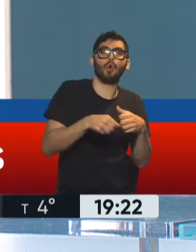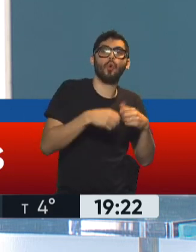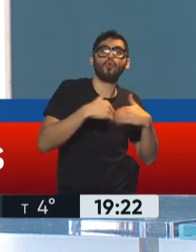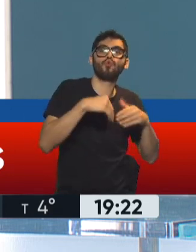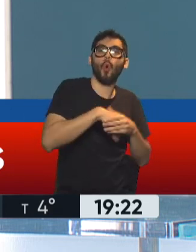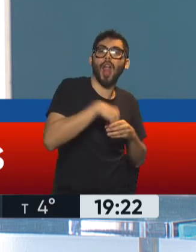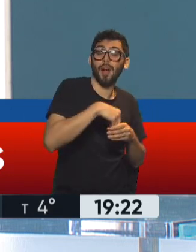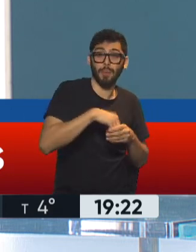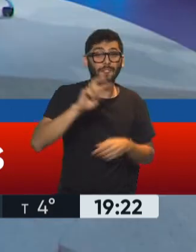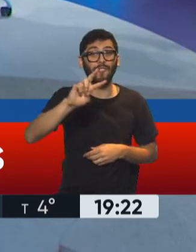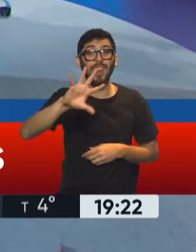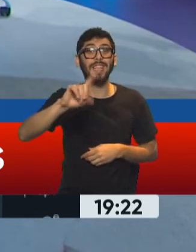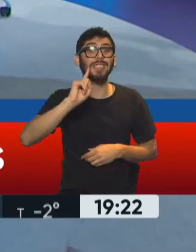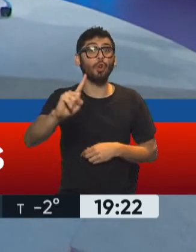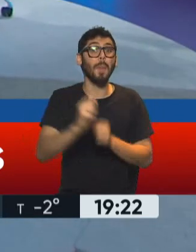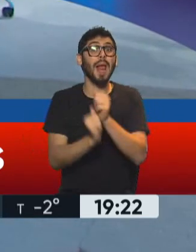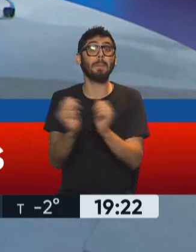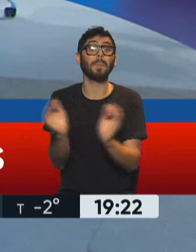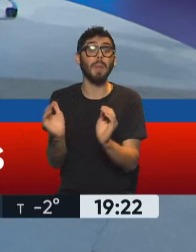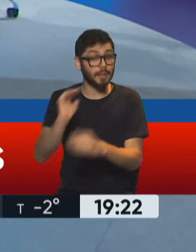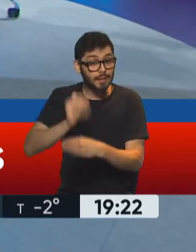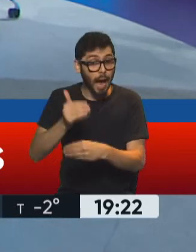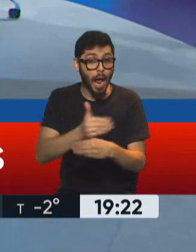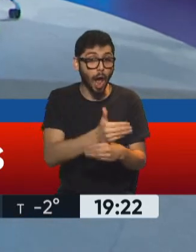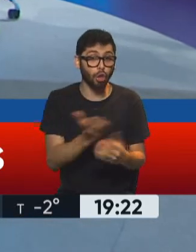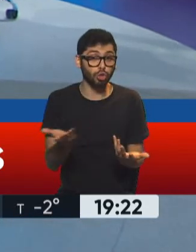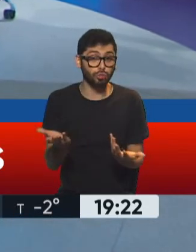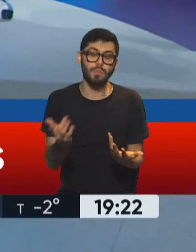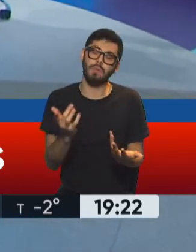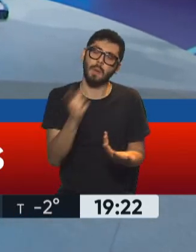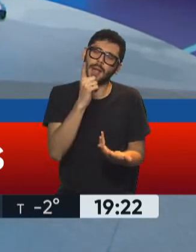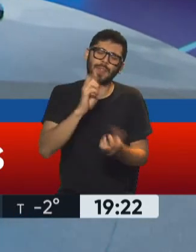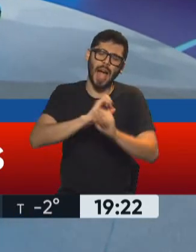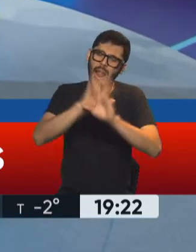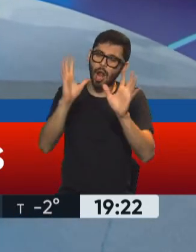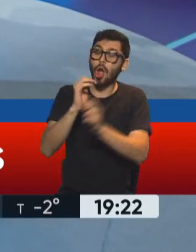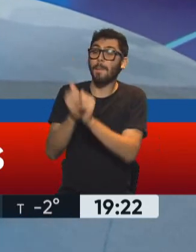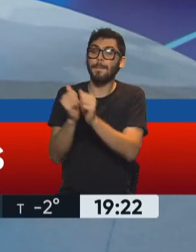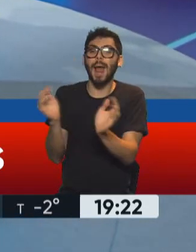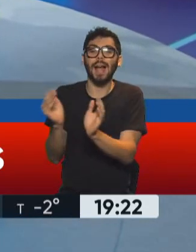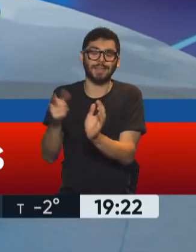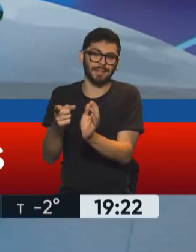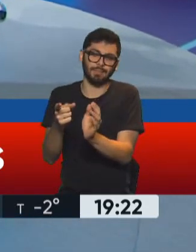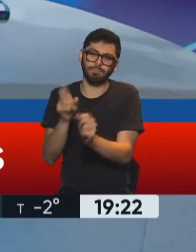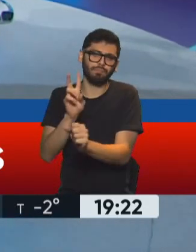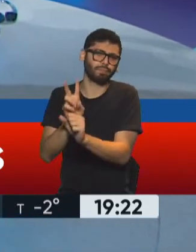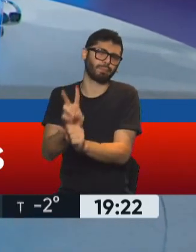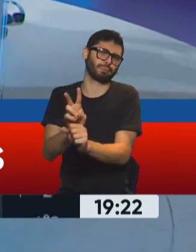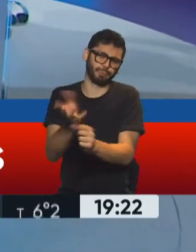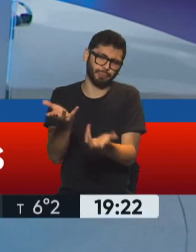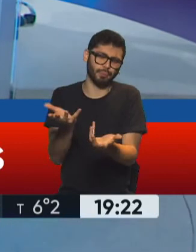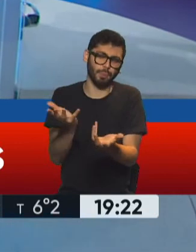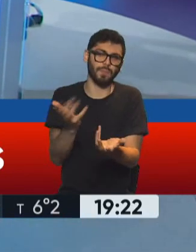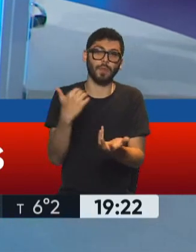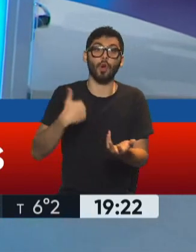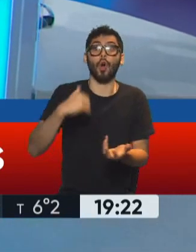.000 pymes en la Argentina. Creo que fue clarísimo el valor que tienen las pymes para crear empleo. Para hacerlo lo diría en la Argentina de manera federal y es un poco lo que